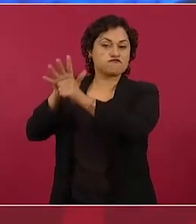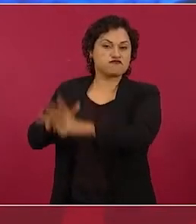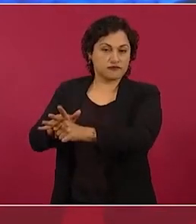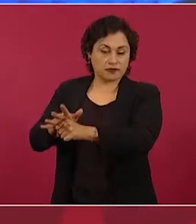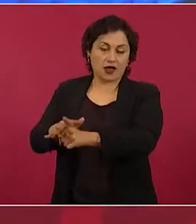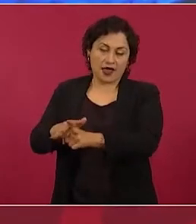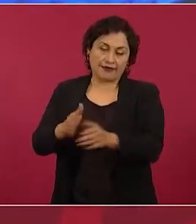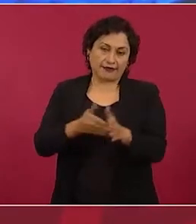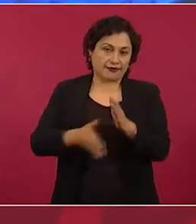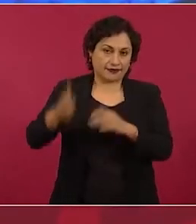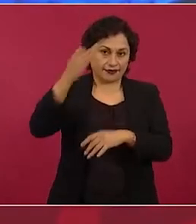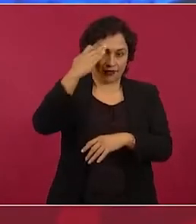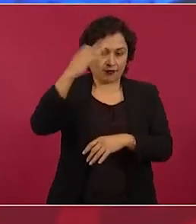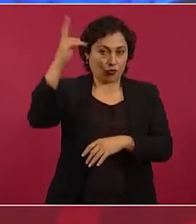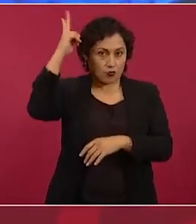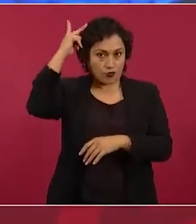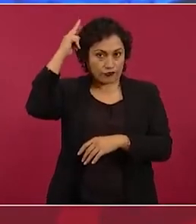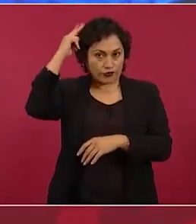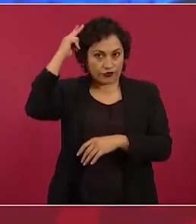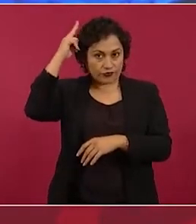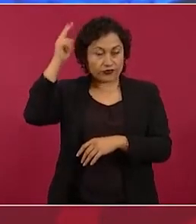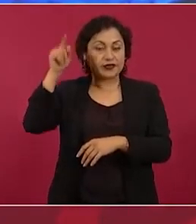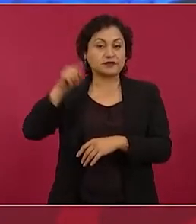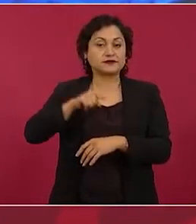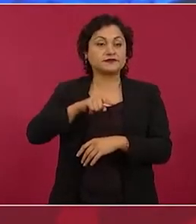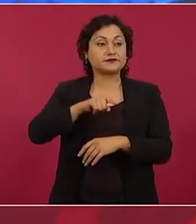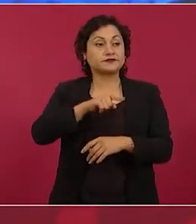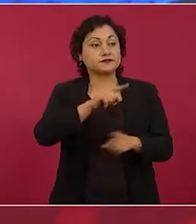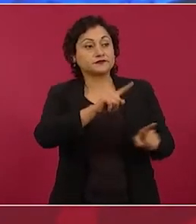Y aquí estuvieron presos, porque era una cárcel,